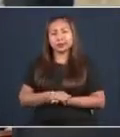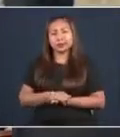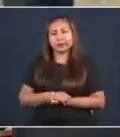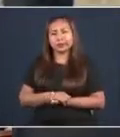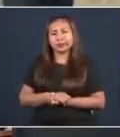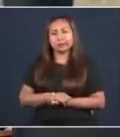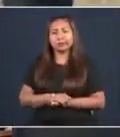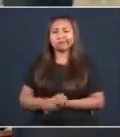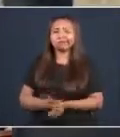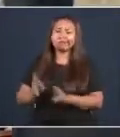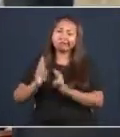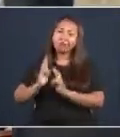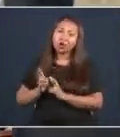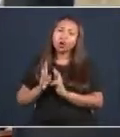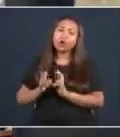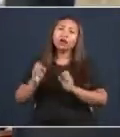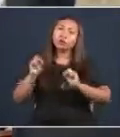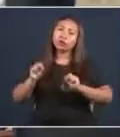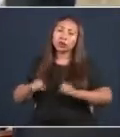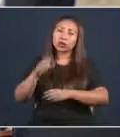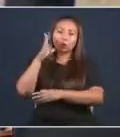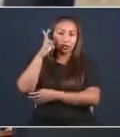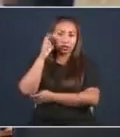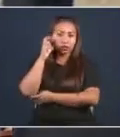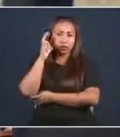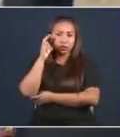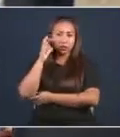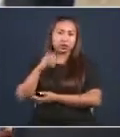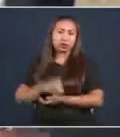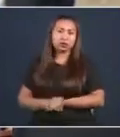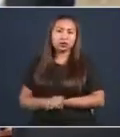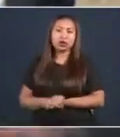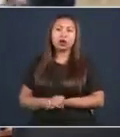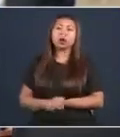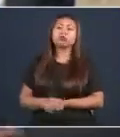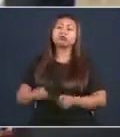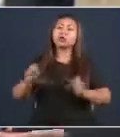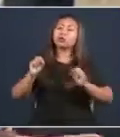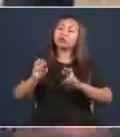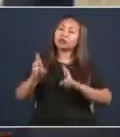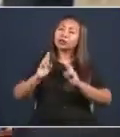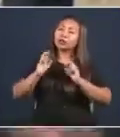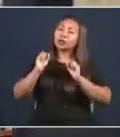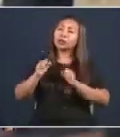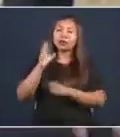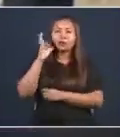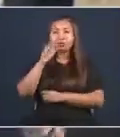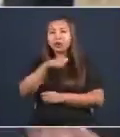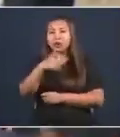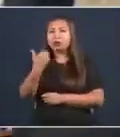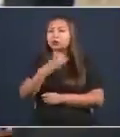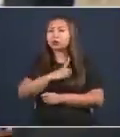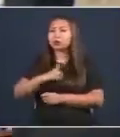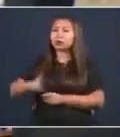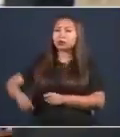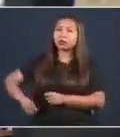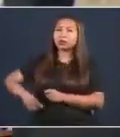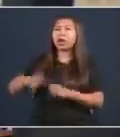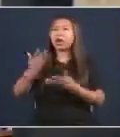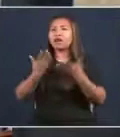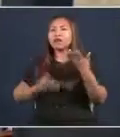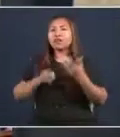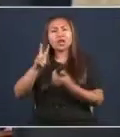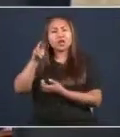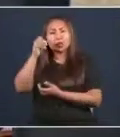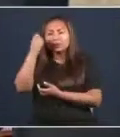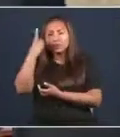Ojalá nos escuchen. Ojalá escuchen a diputadas y a diputados que no son entendidos por su discurso en esta